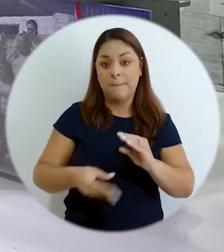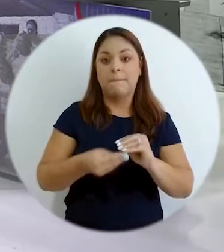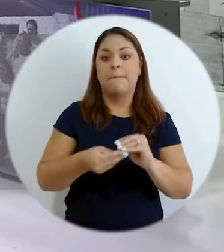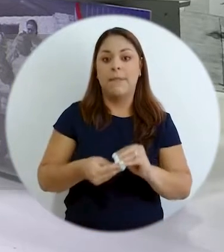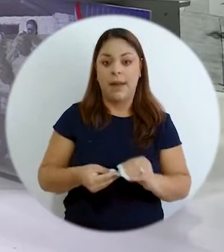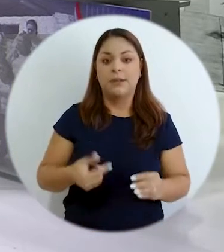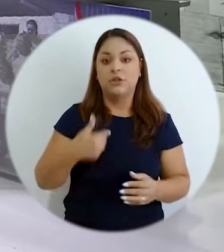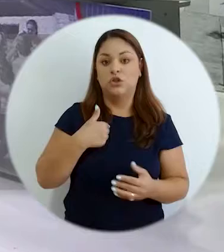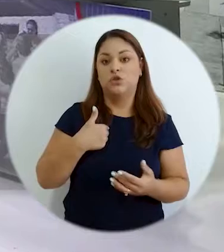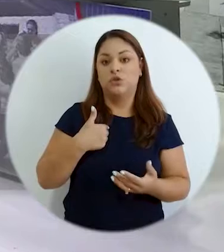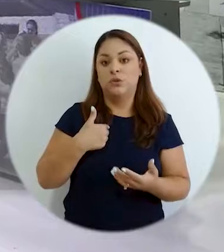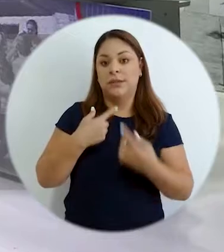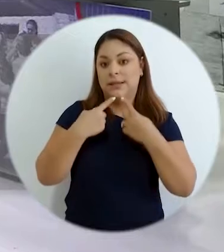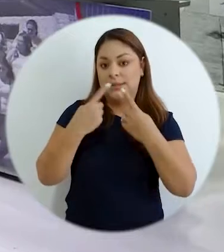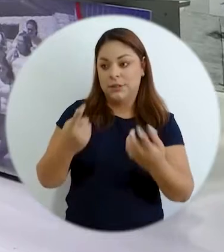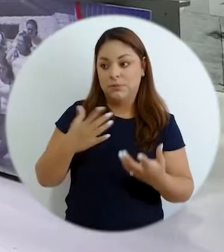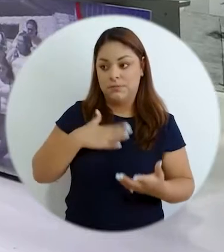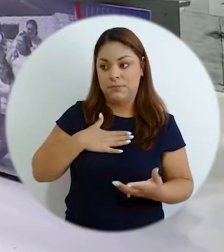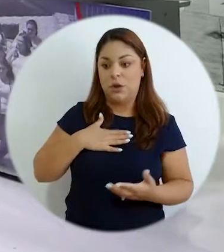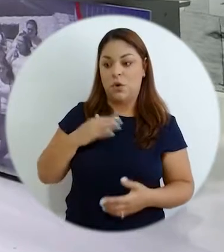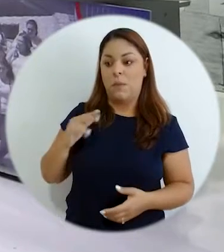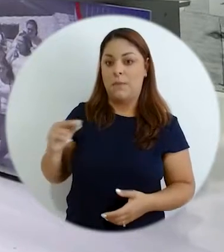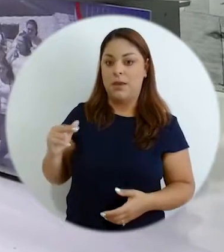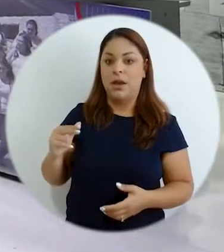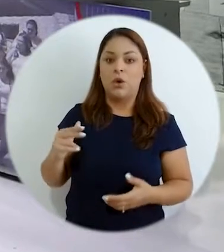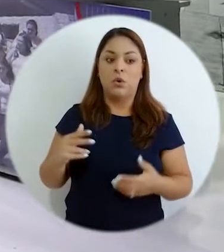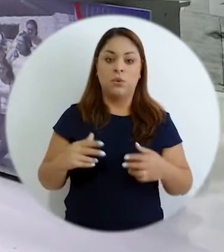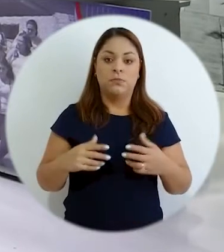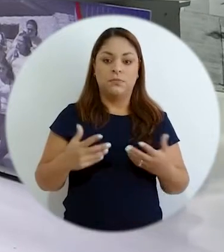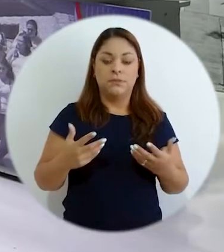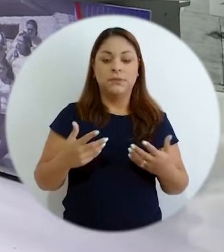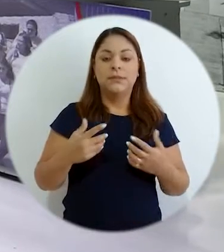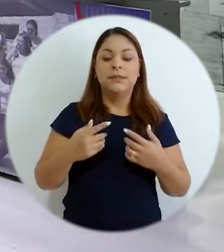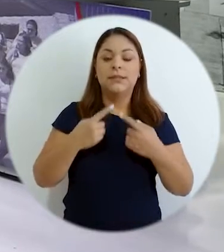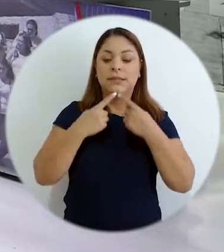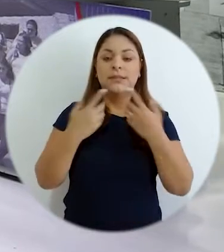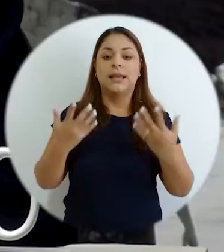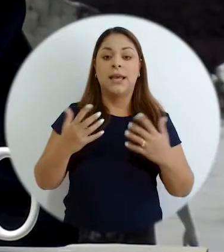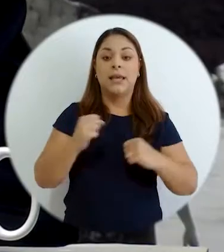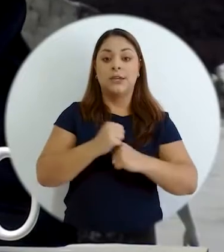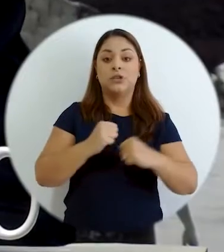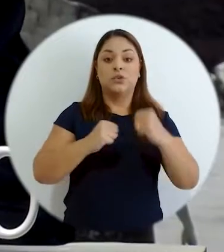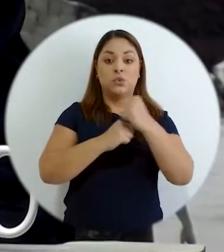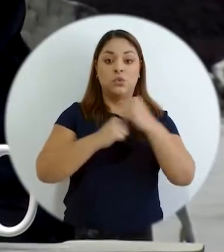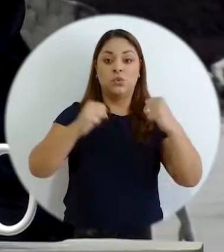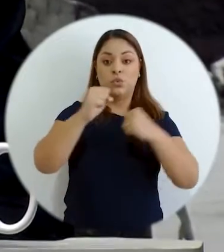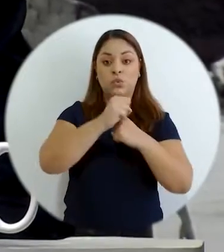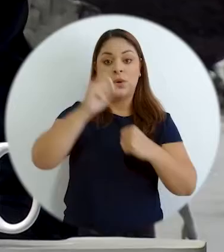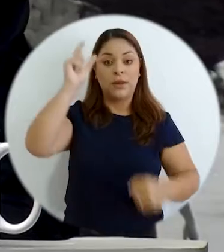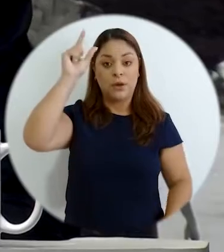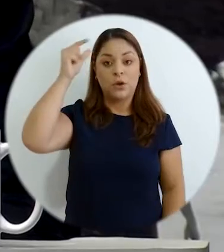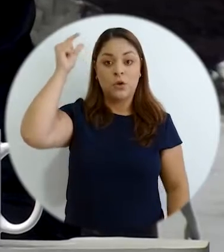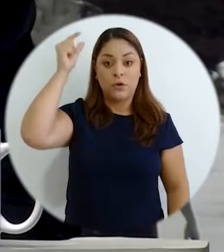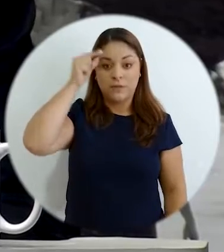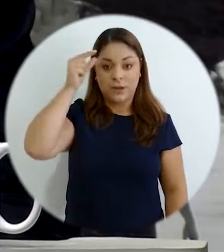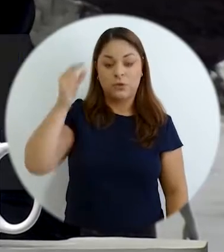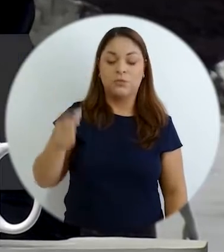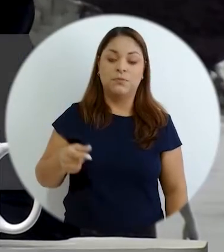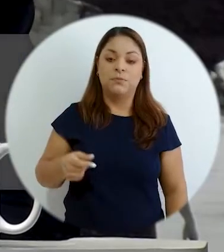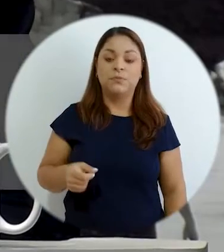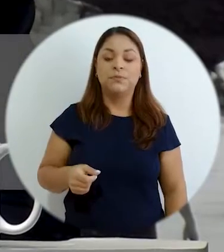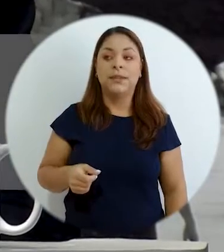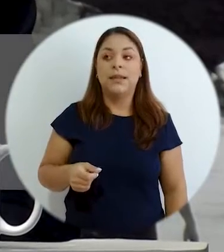mi colega y académico de la UNA, Melvin, señala, es que la estructura de